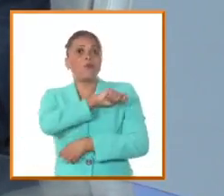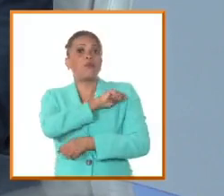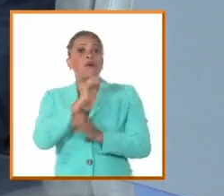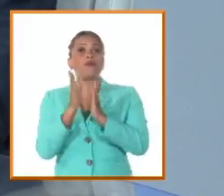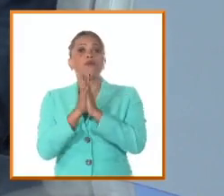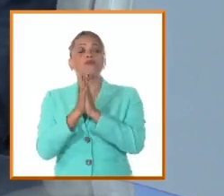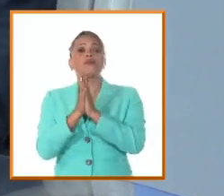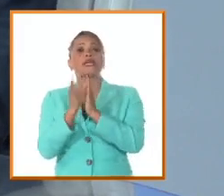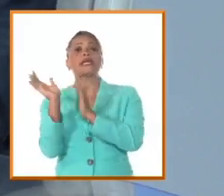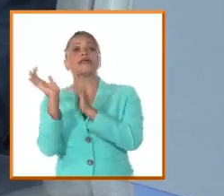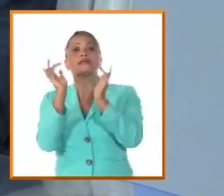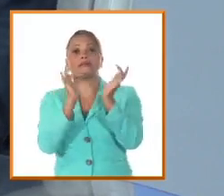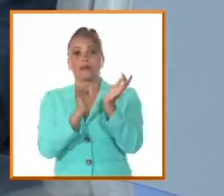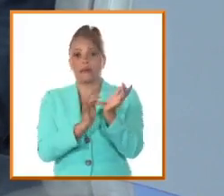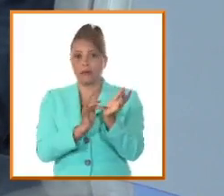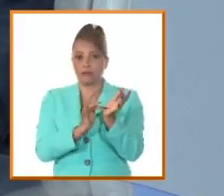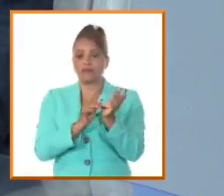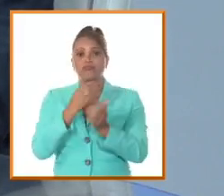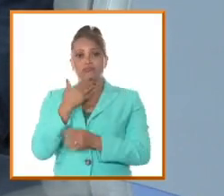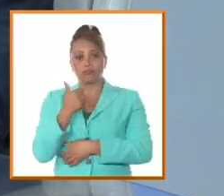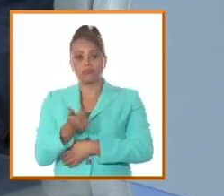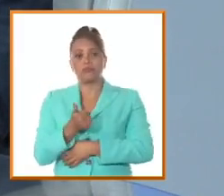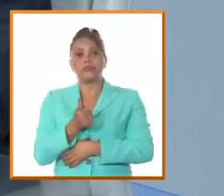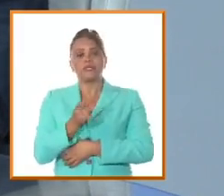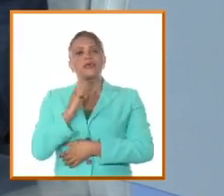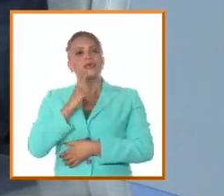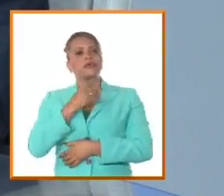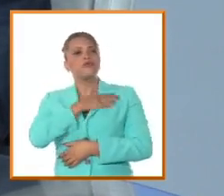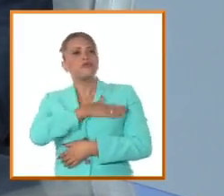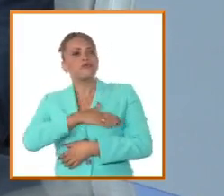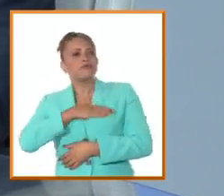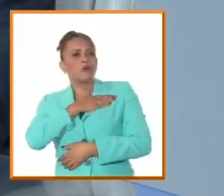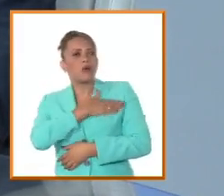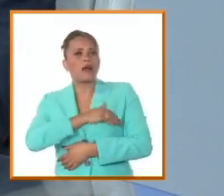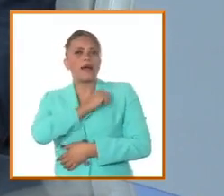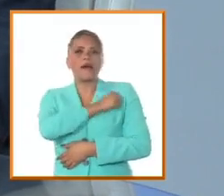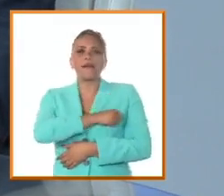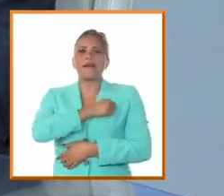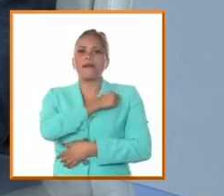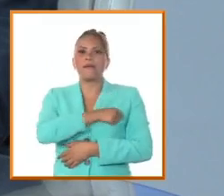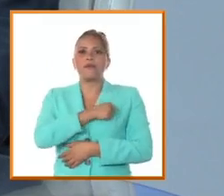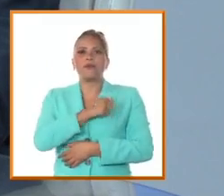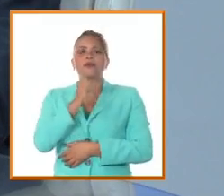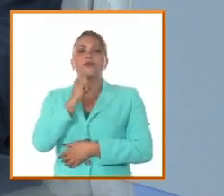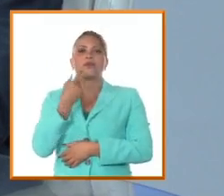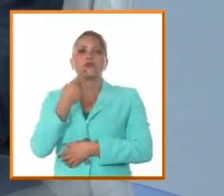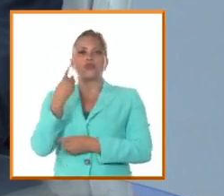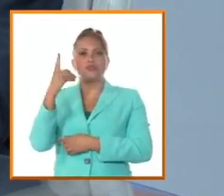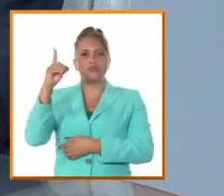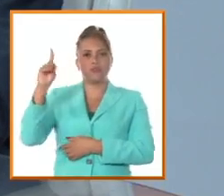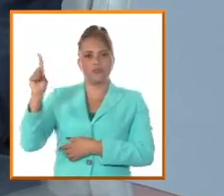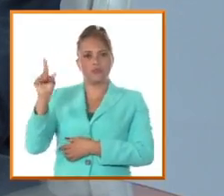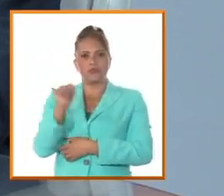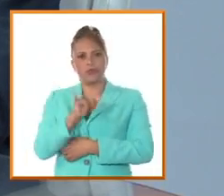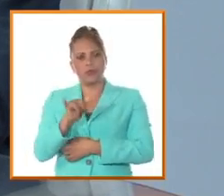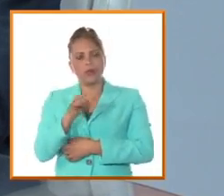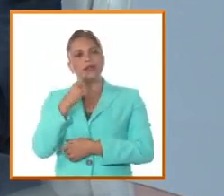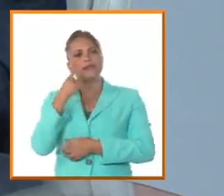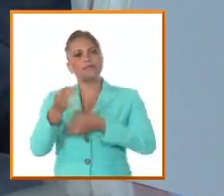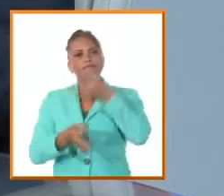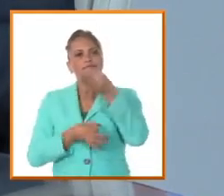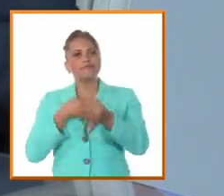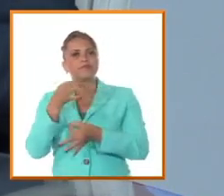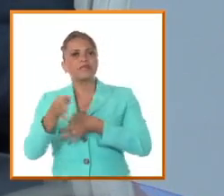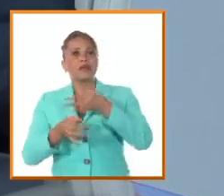religioso. Había un gran sentimiento, un gran fervor católico, pero al mismo tiempo se daba el